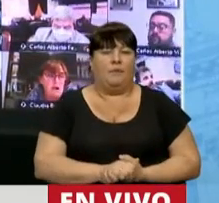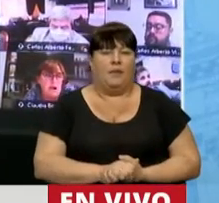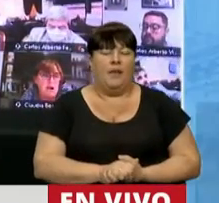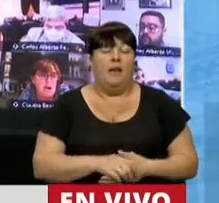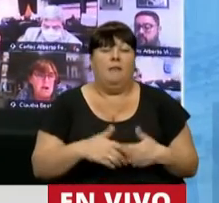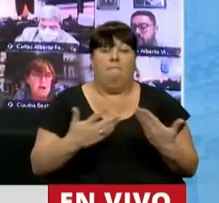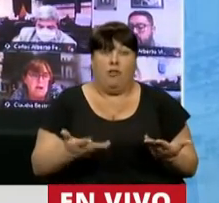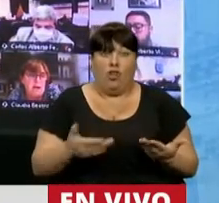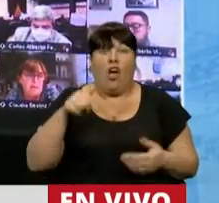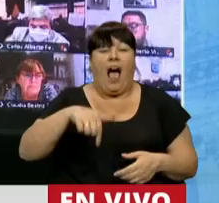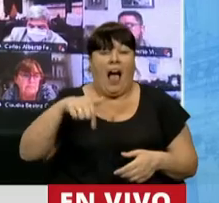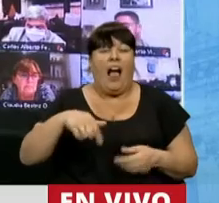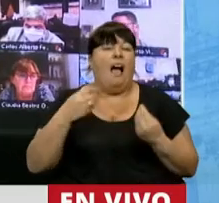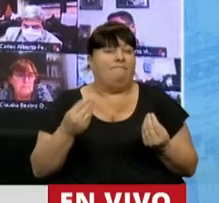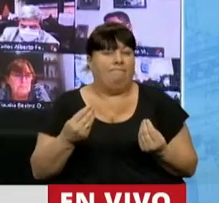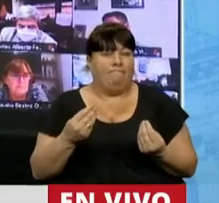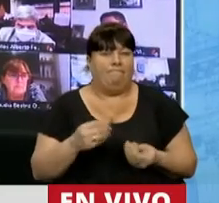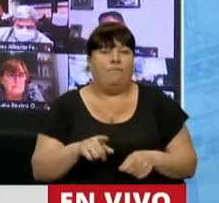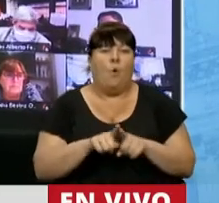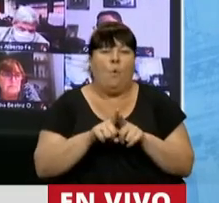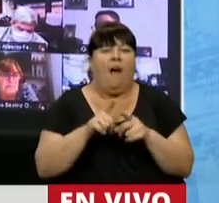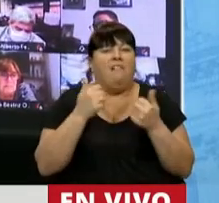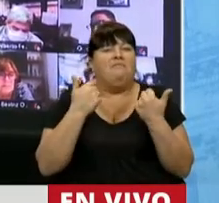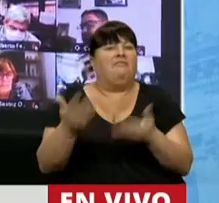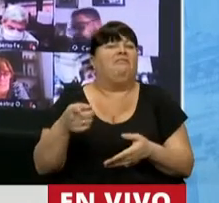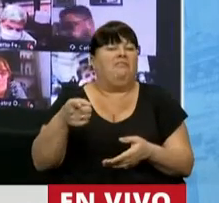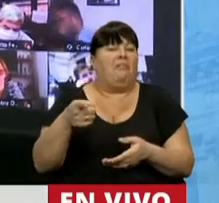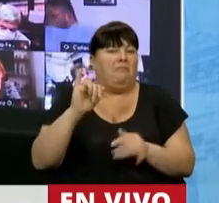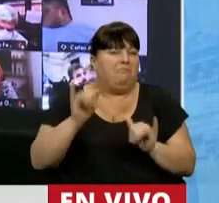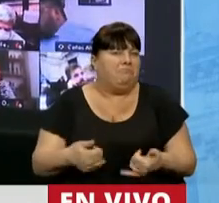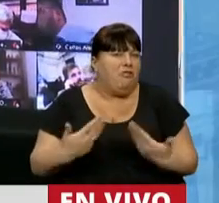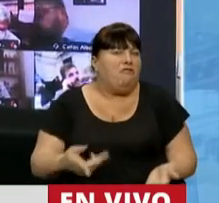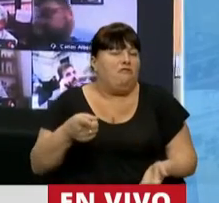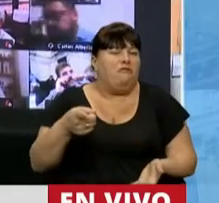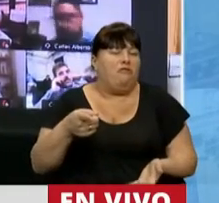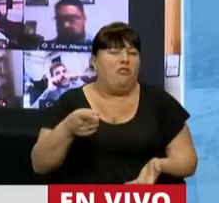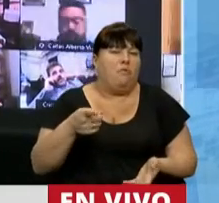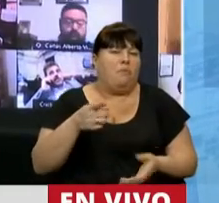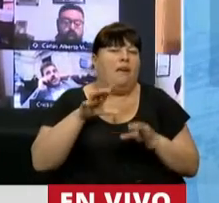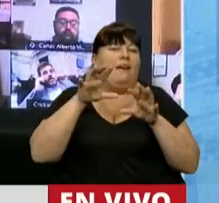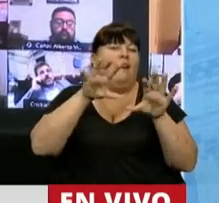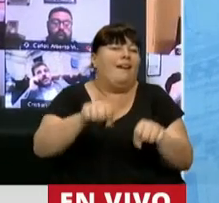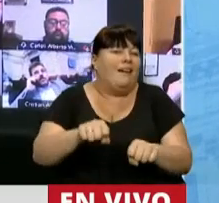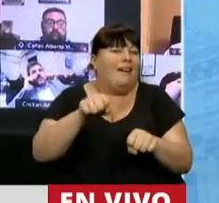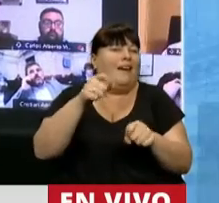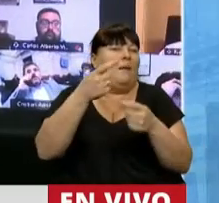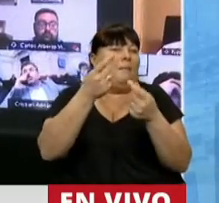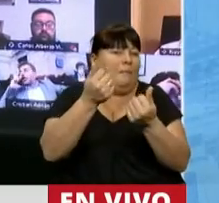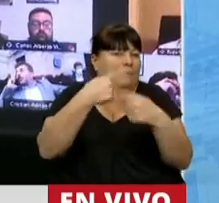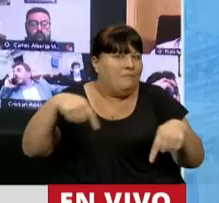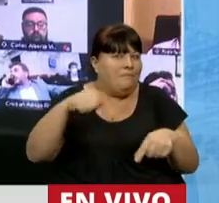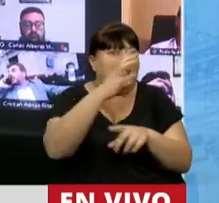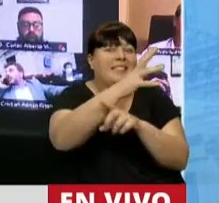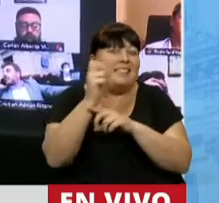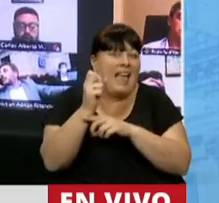Entonces, que acá se está haciendo es convalidando la apropiación de bienes que